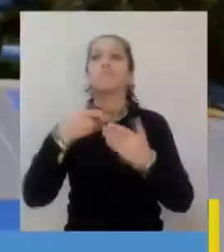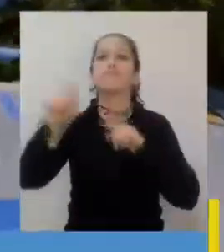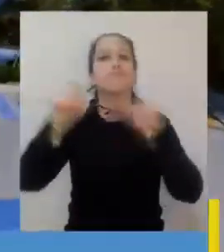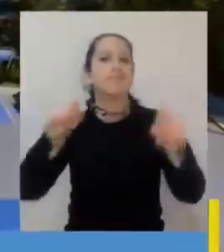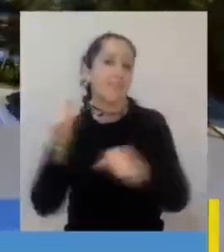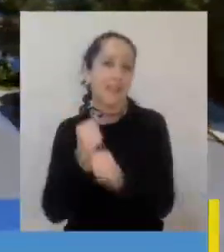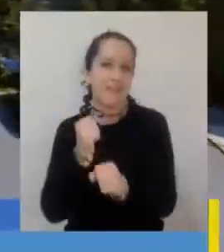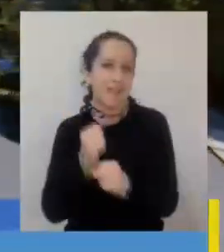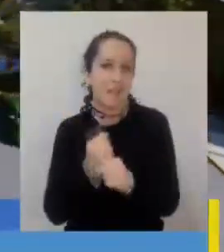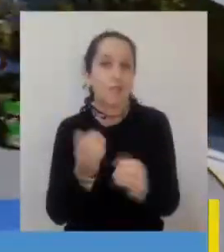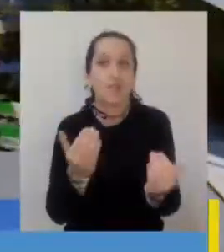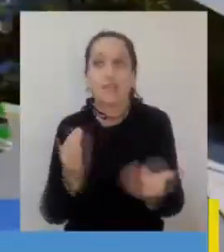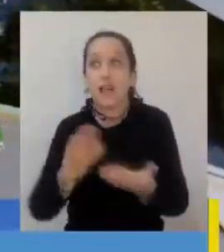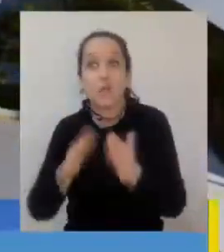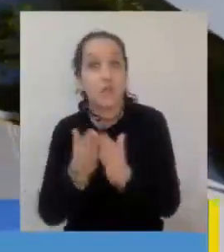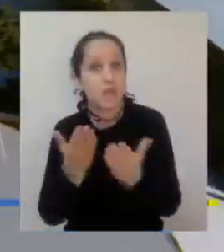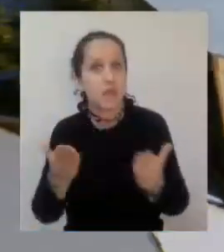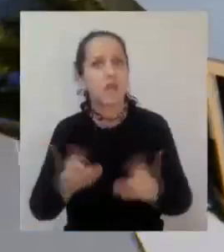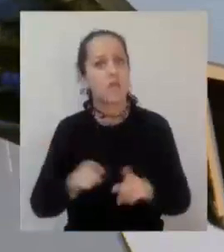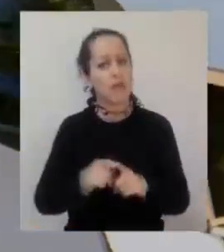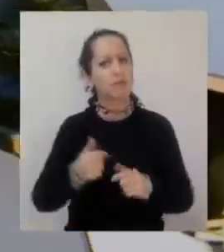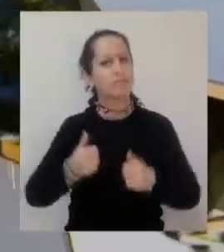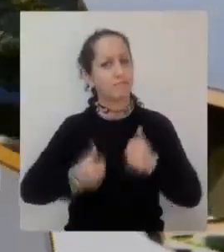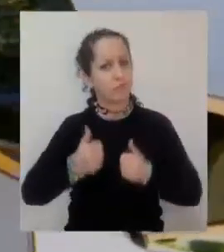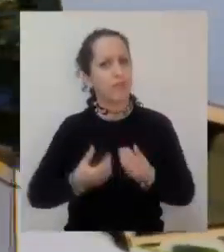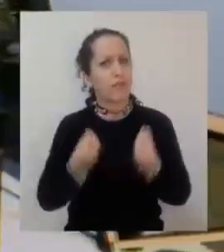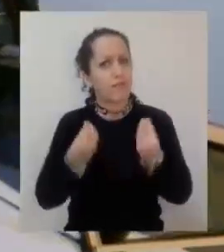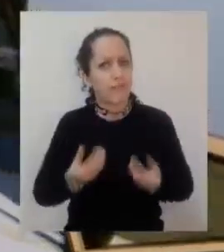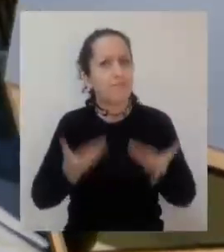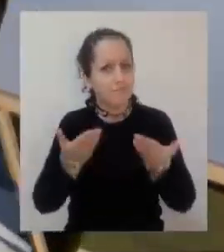potenciando el nivel del servicio y las respuestas.